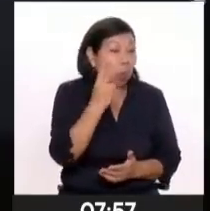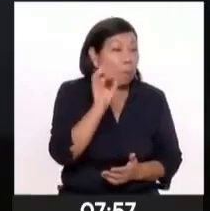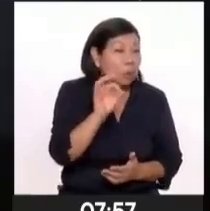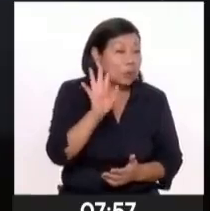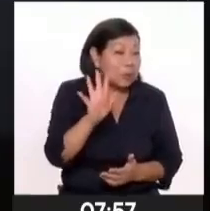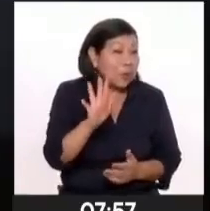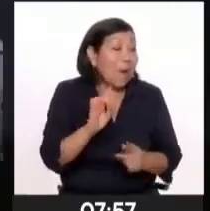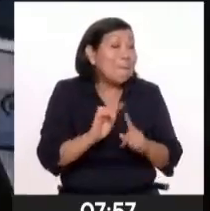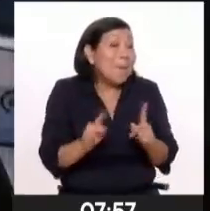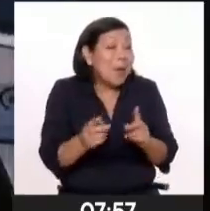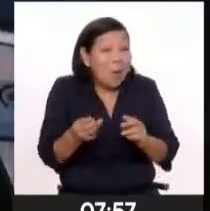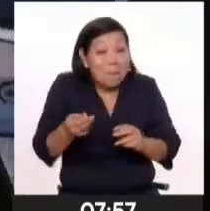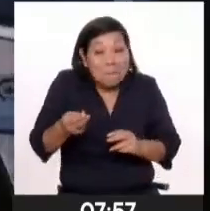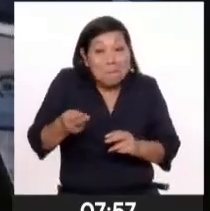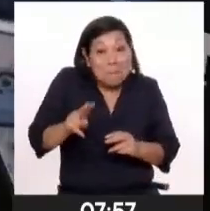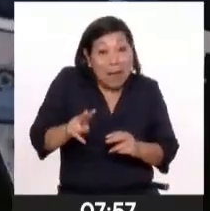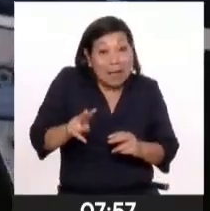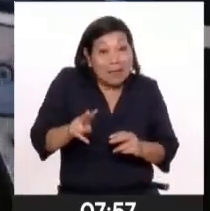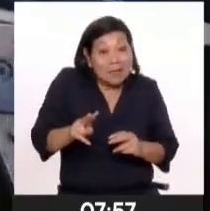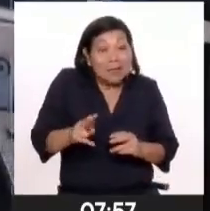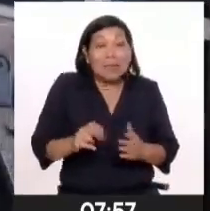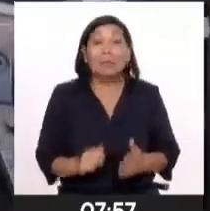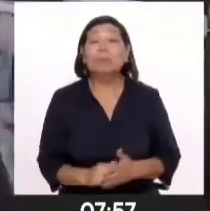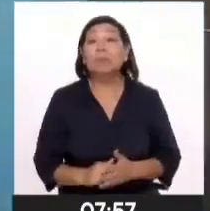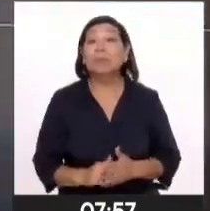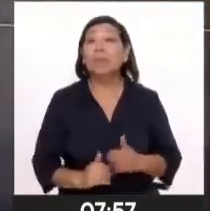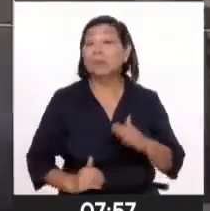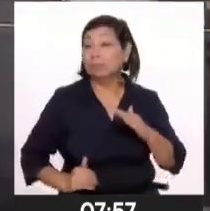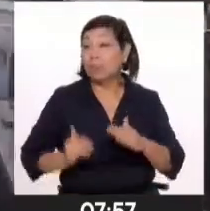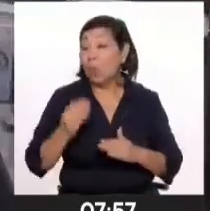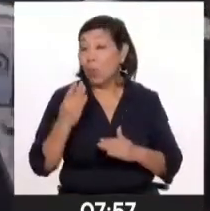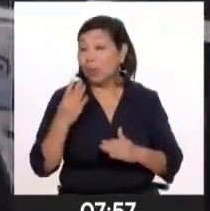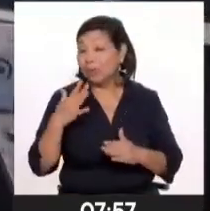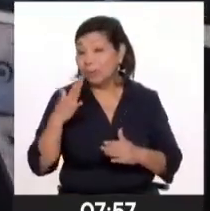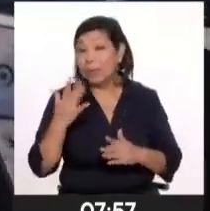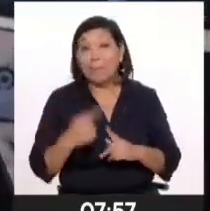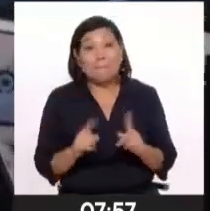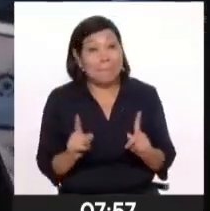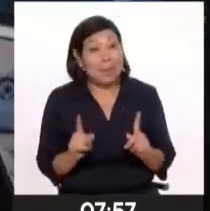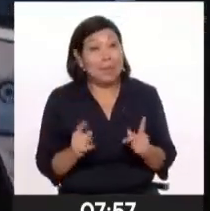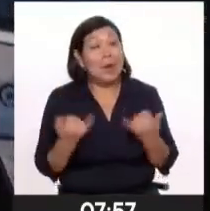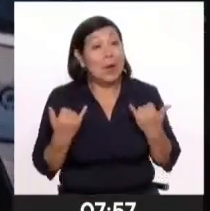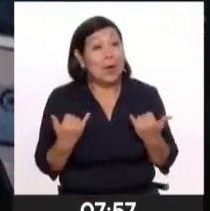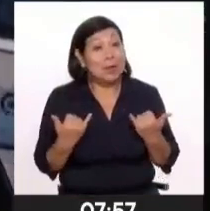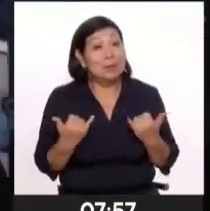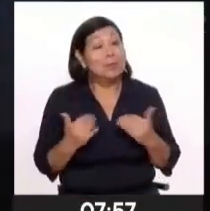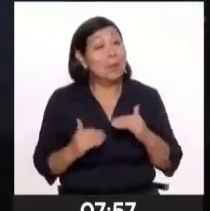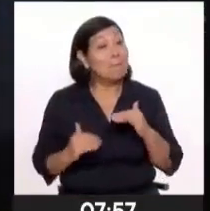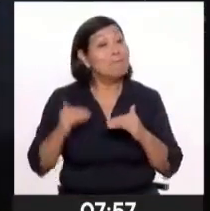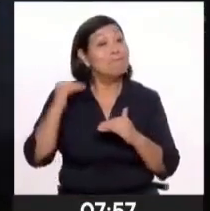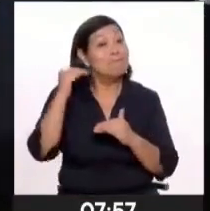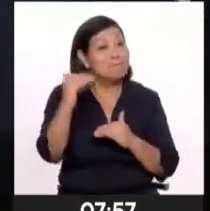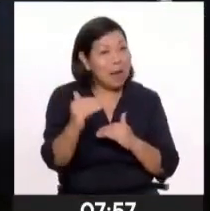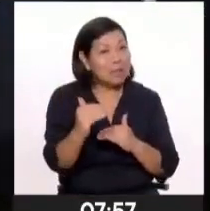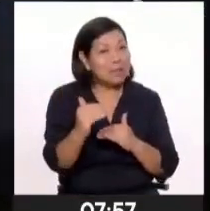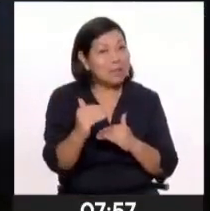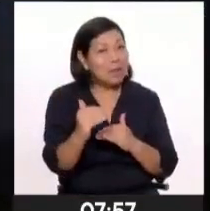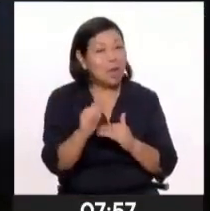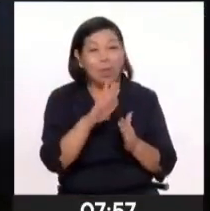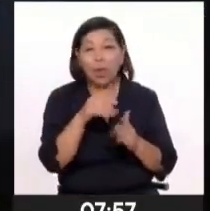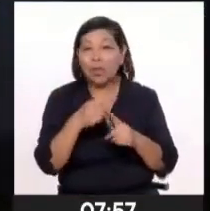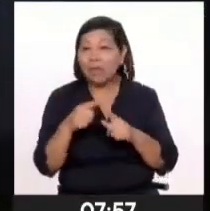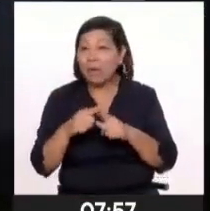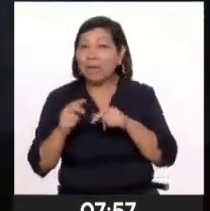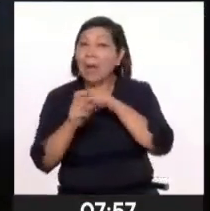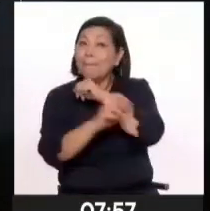recomendación de ambos expertos es evaluar constantemente la tendencia y los distintos tipos de variables que pueden incidir. El